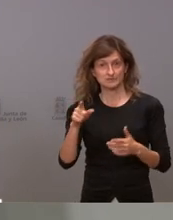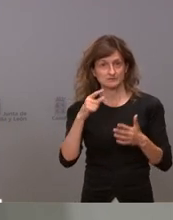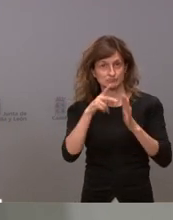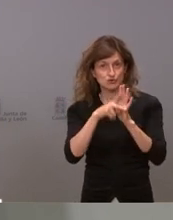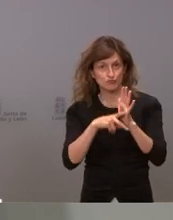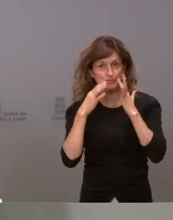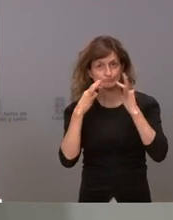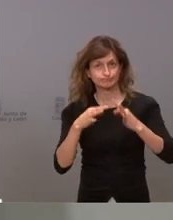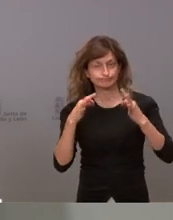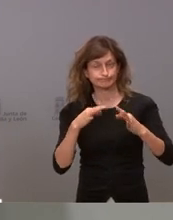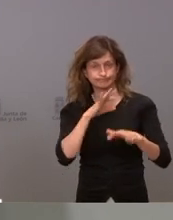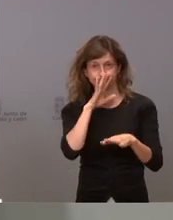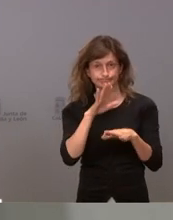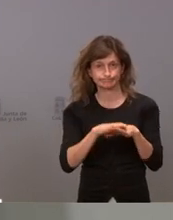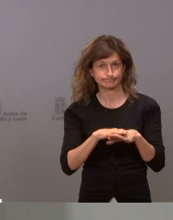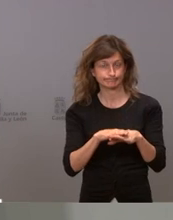está